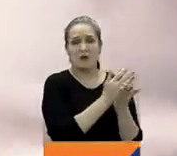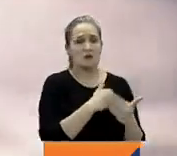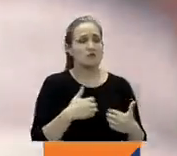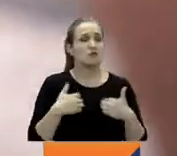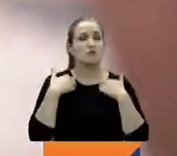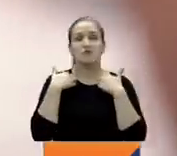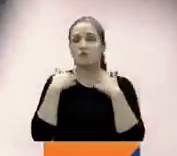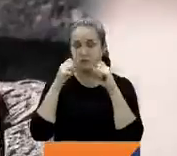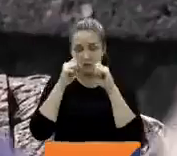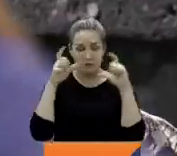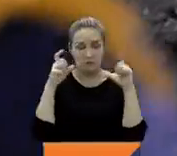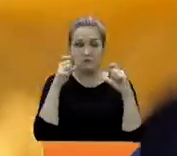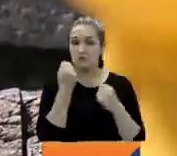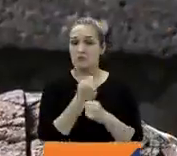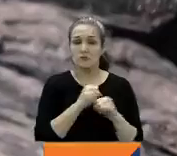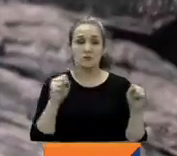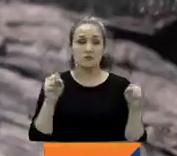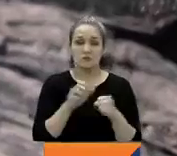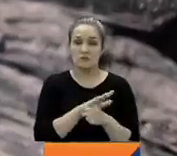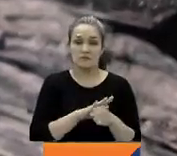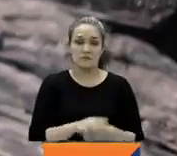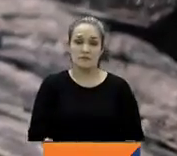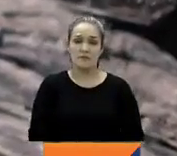asombrados por esa situación.